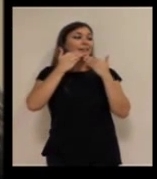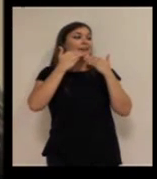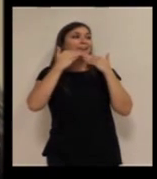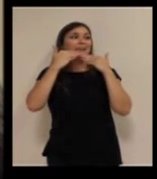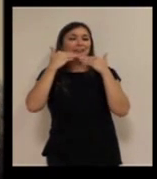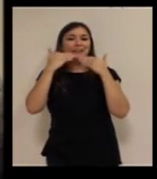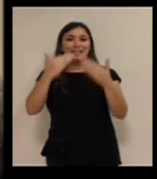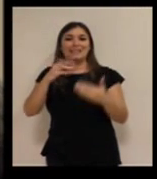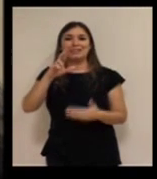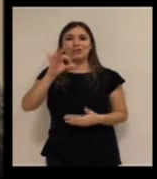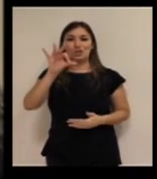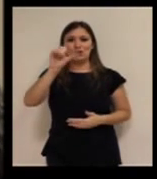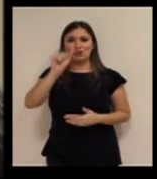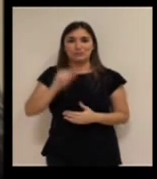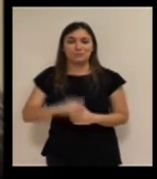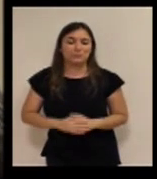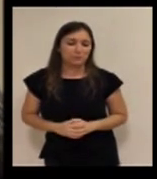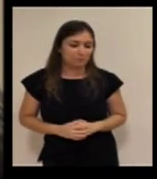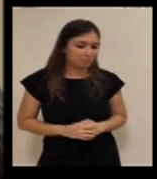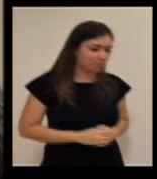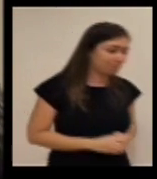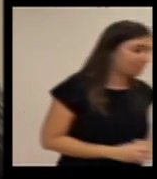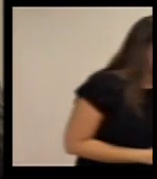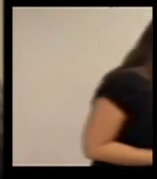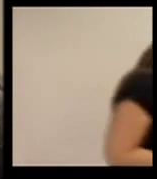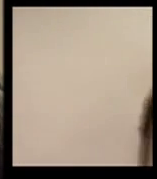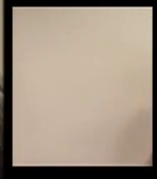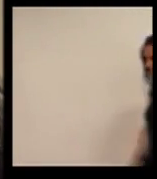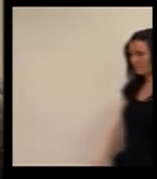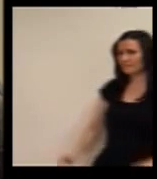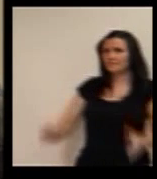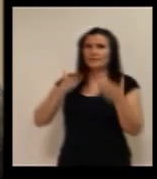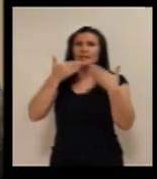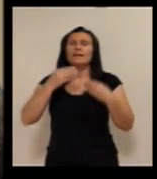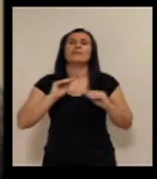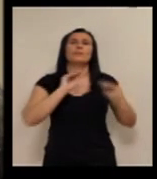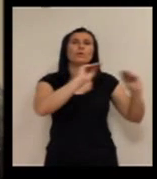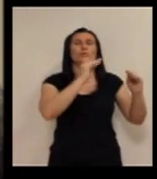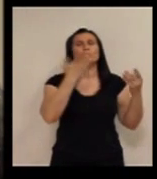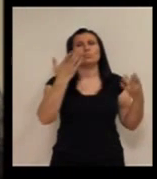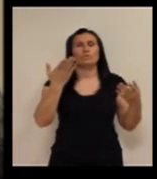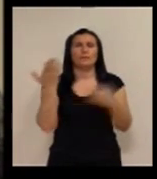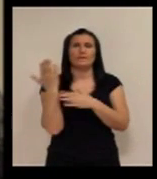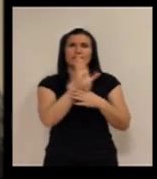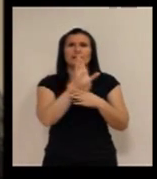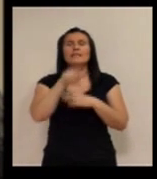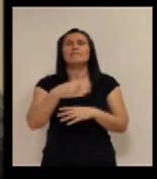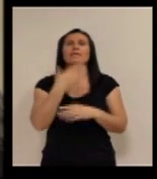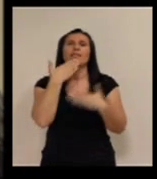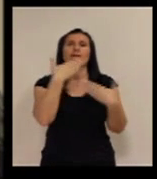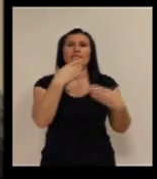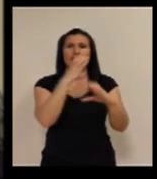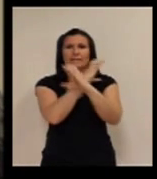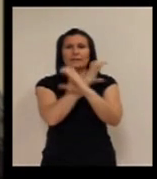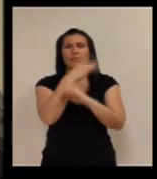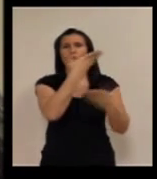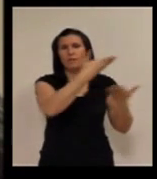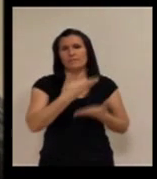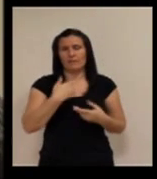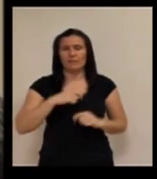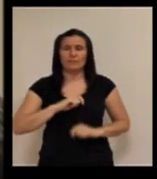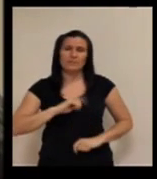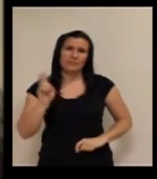Rosa Tejerina, por tu presentación. Bueno, agradecer también a CENTAC por la invitación